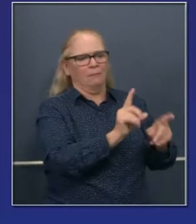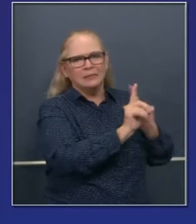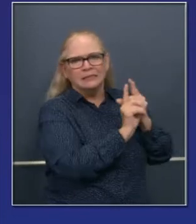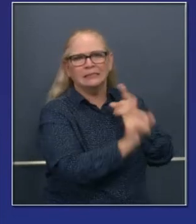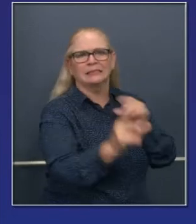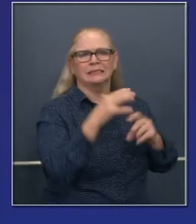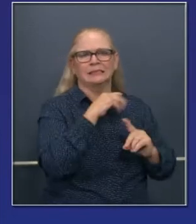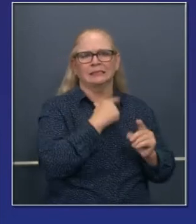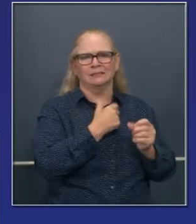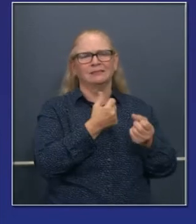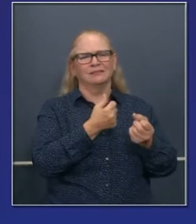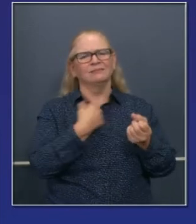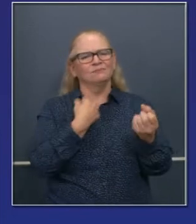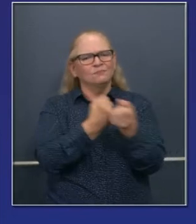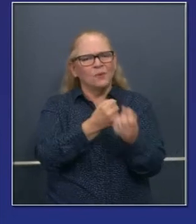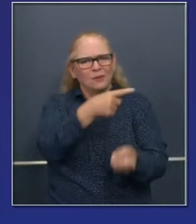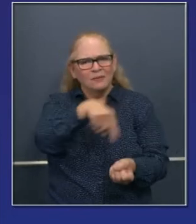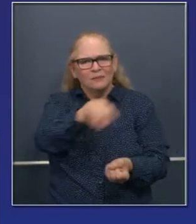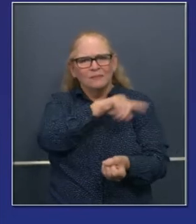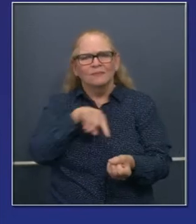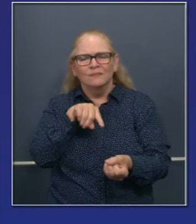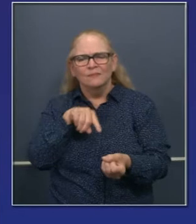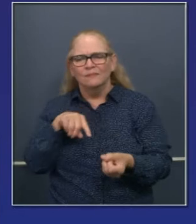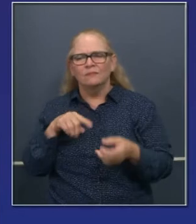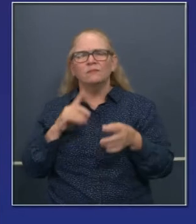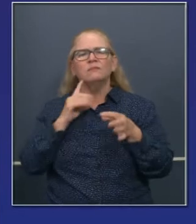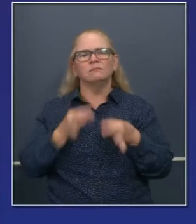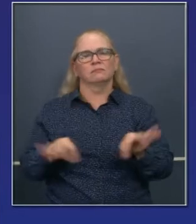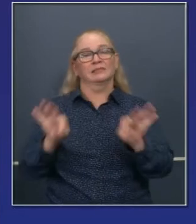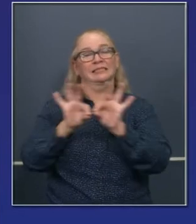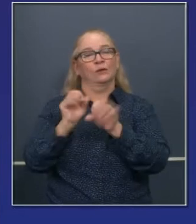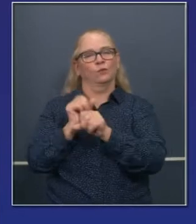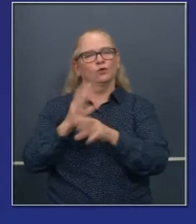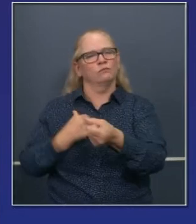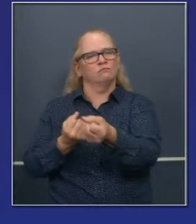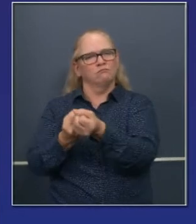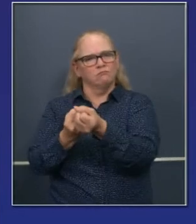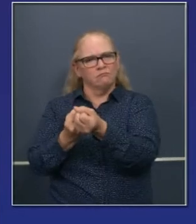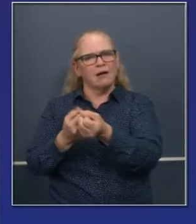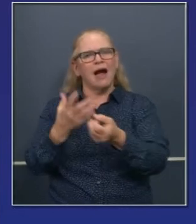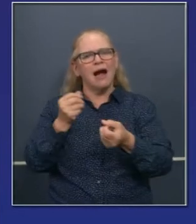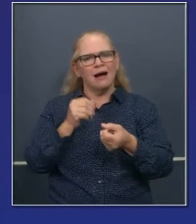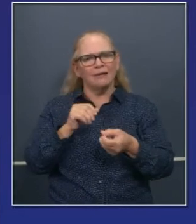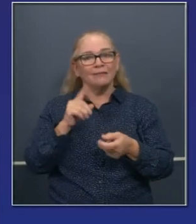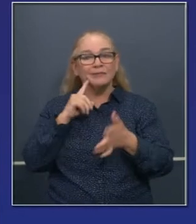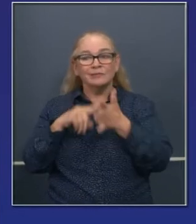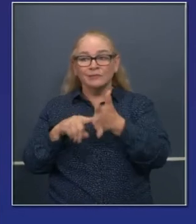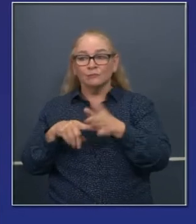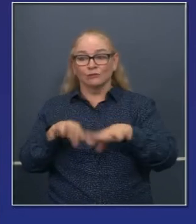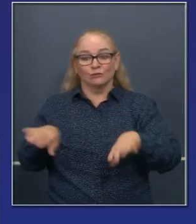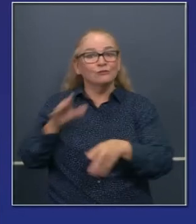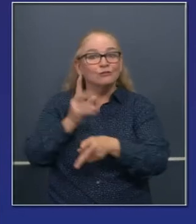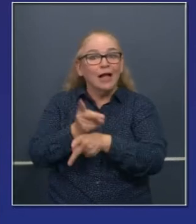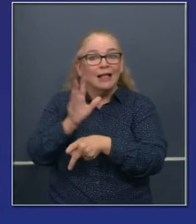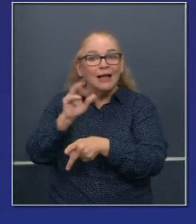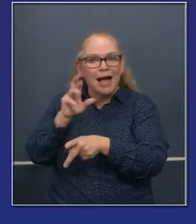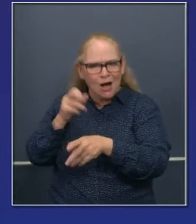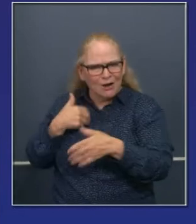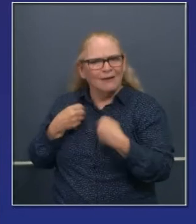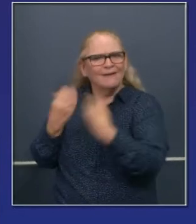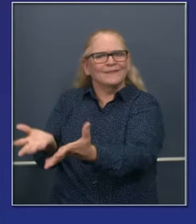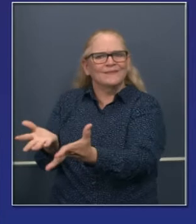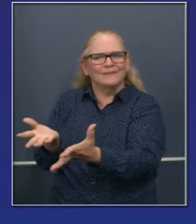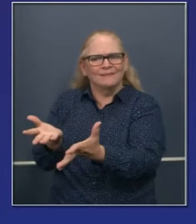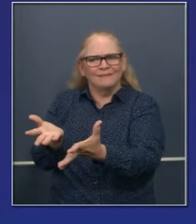este espacio también y también hemos ayudado a los trabajadores esenciales socorristas para ayudarles con contribuciones de